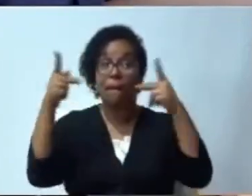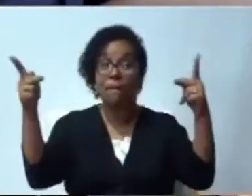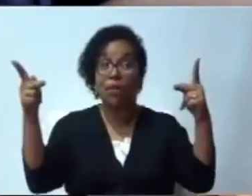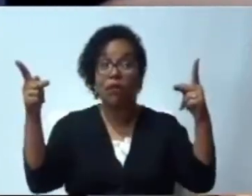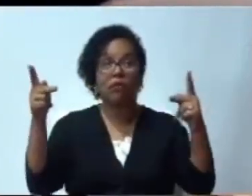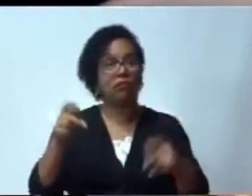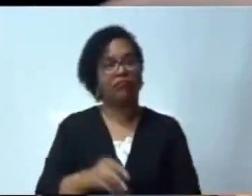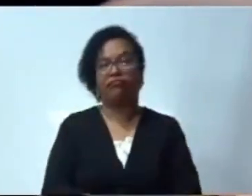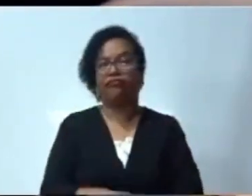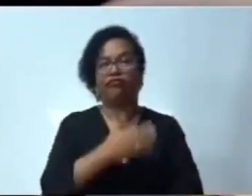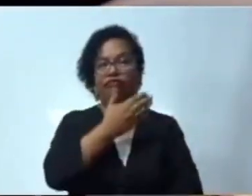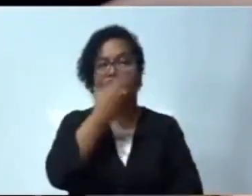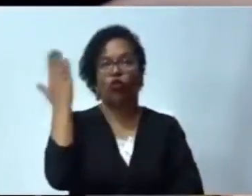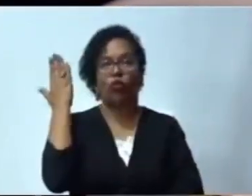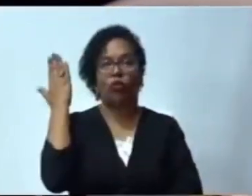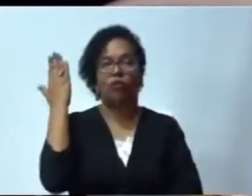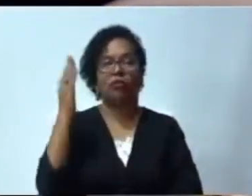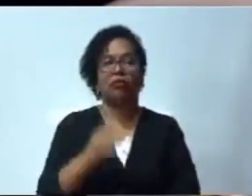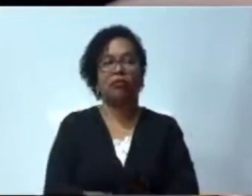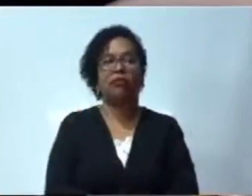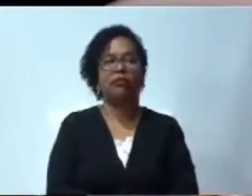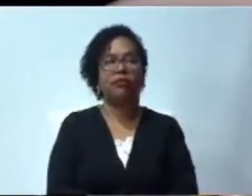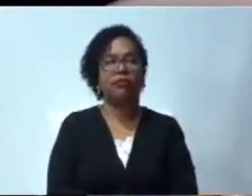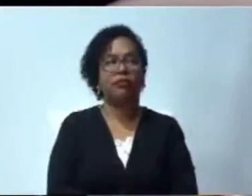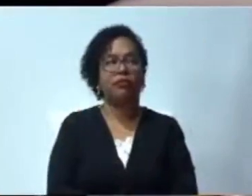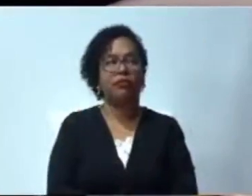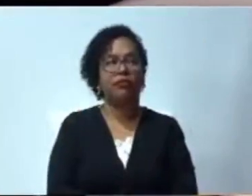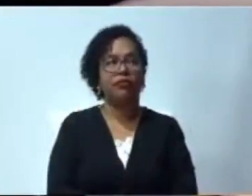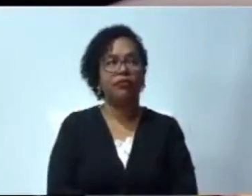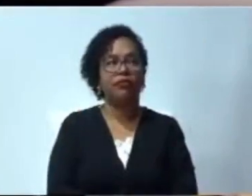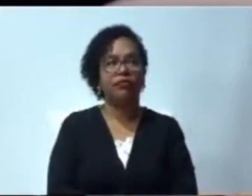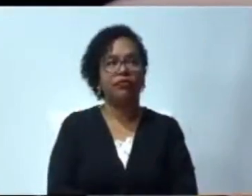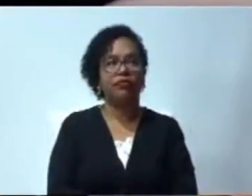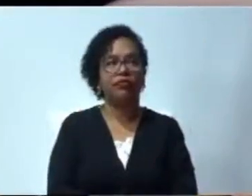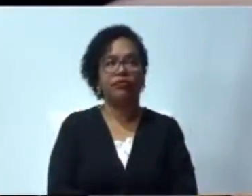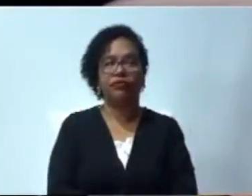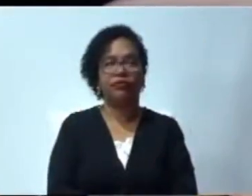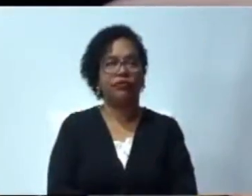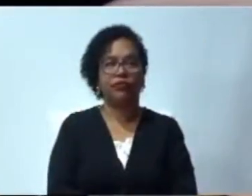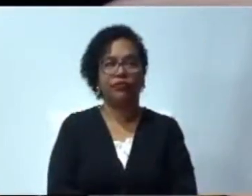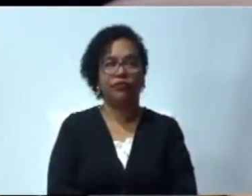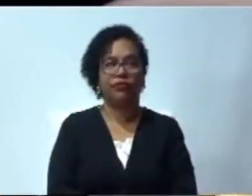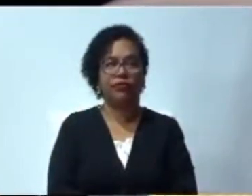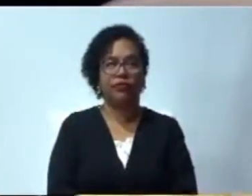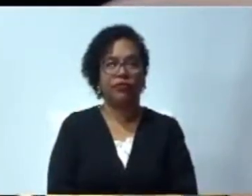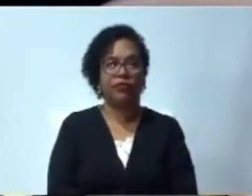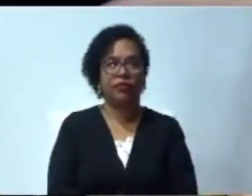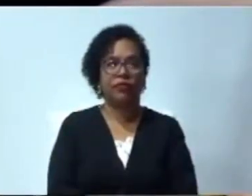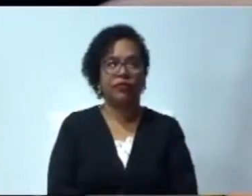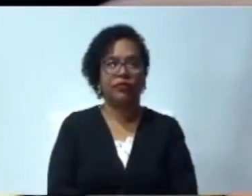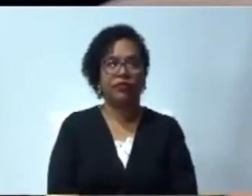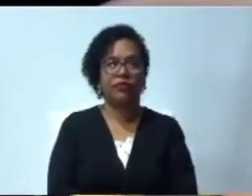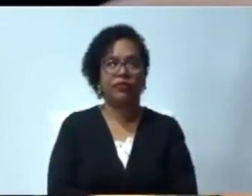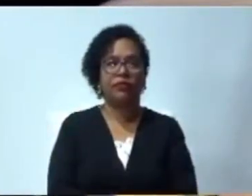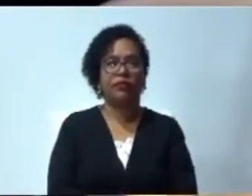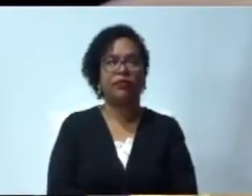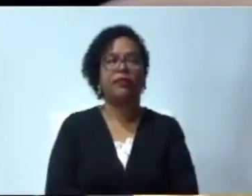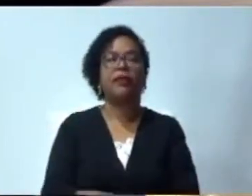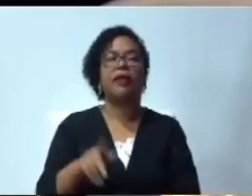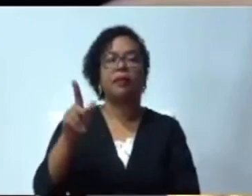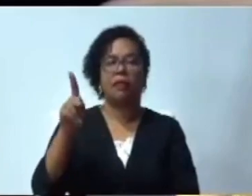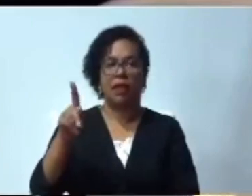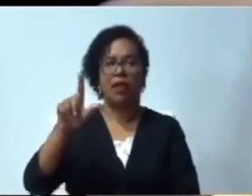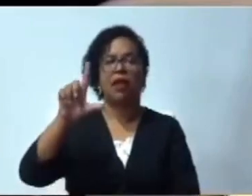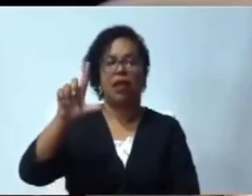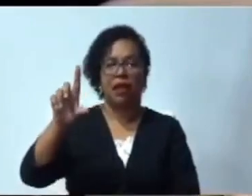política y social que llevó a cabo el gobierno del partido de la elección dominicana. El PLD está en